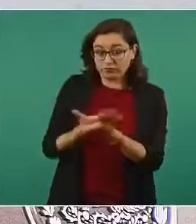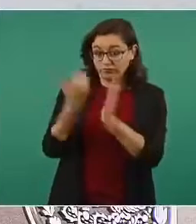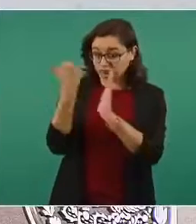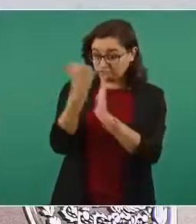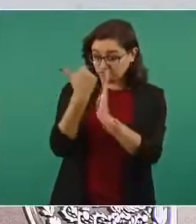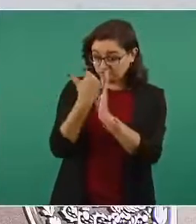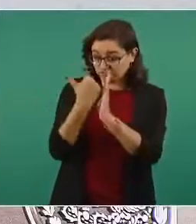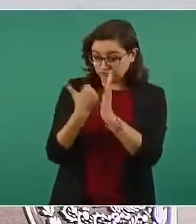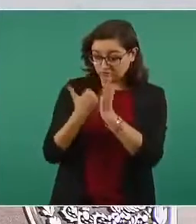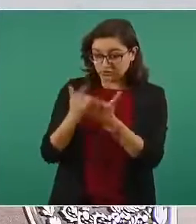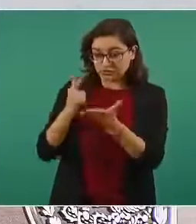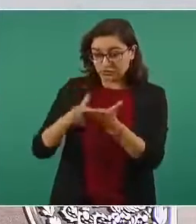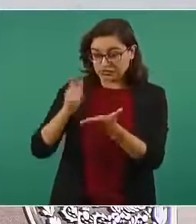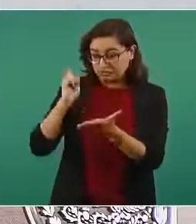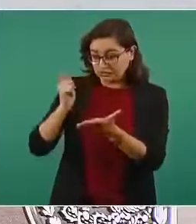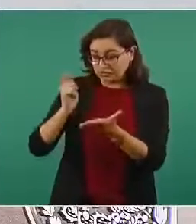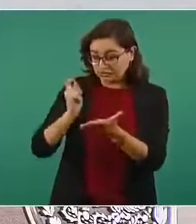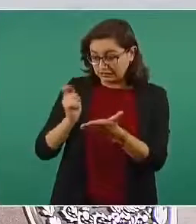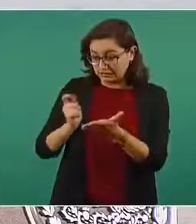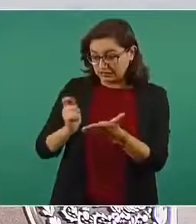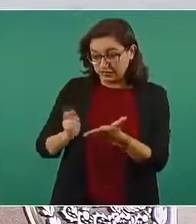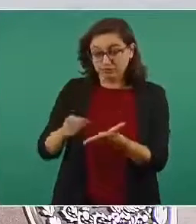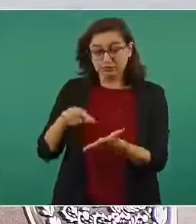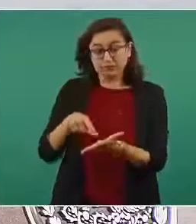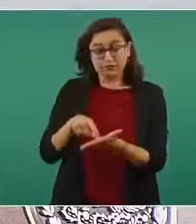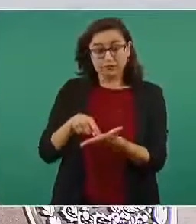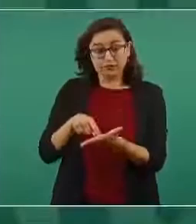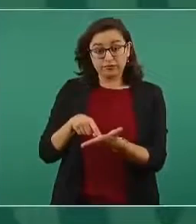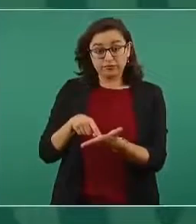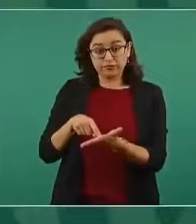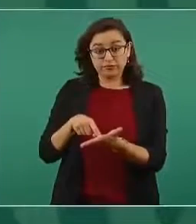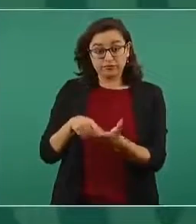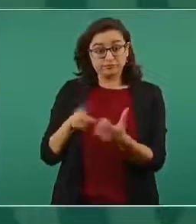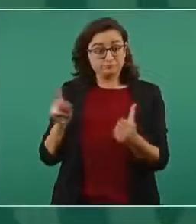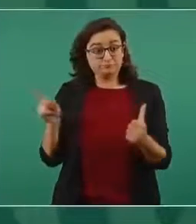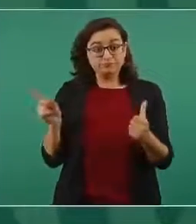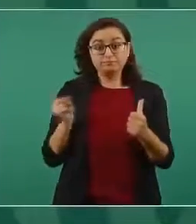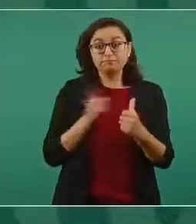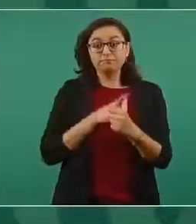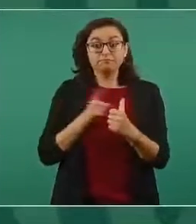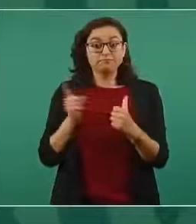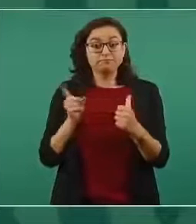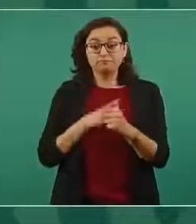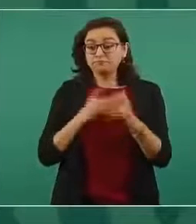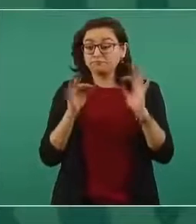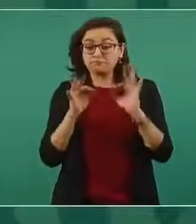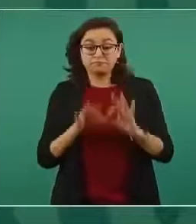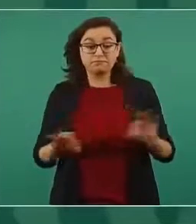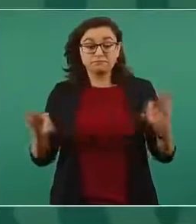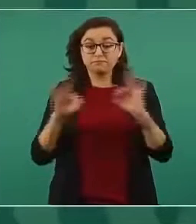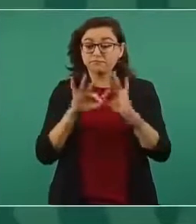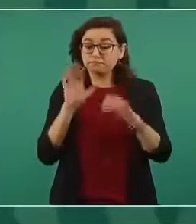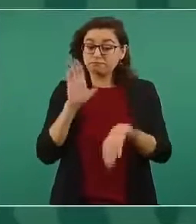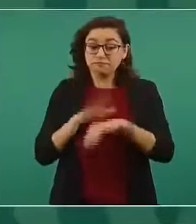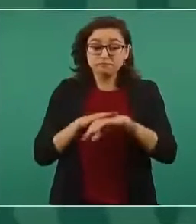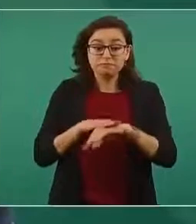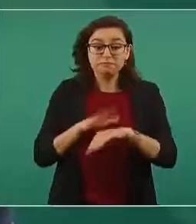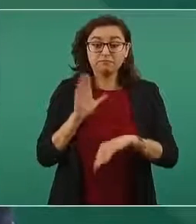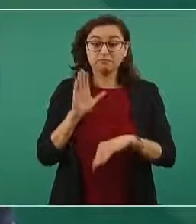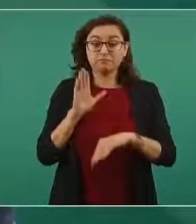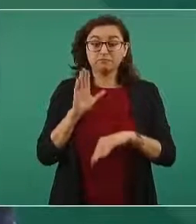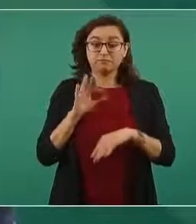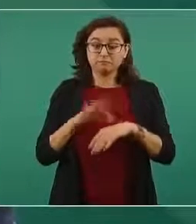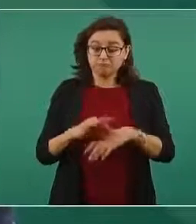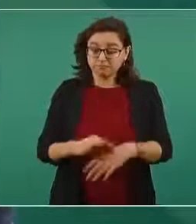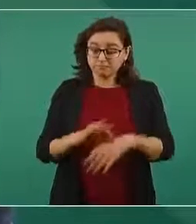pueda tener, porque por encima de todo está la